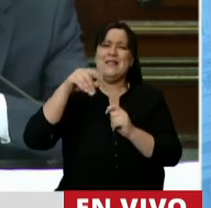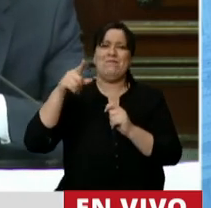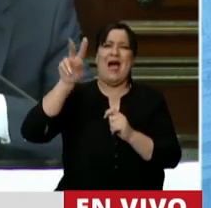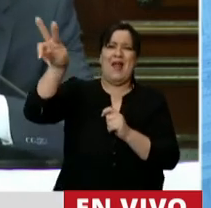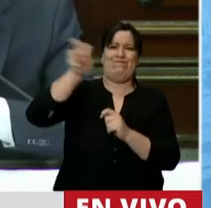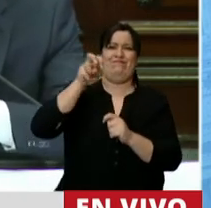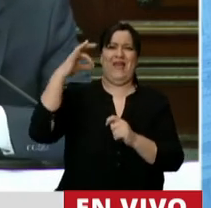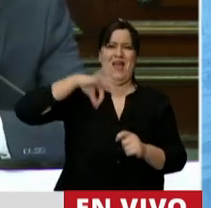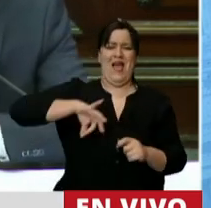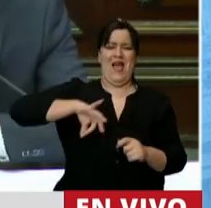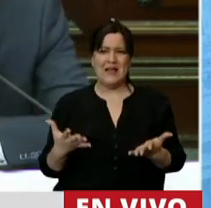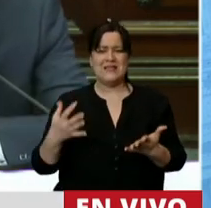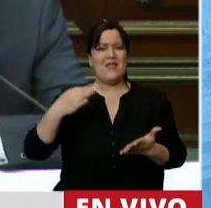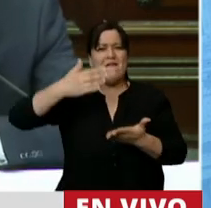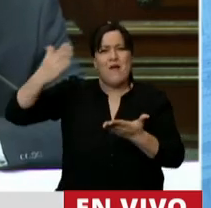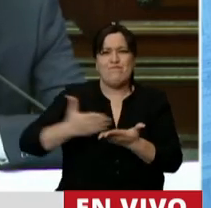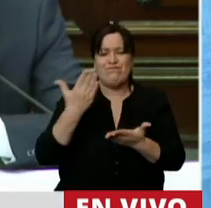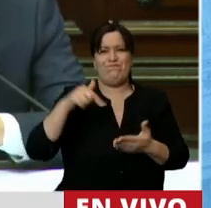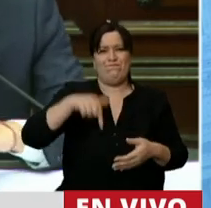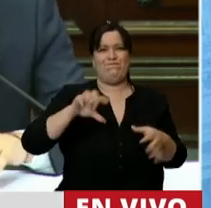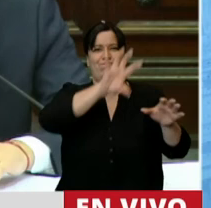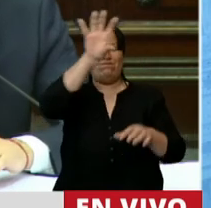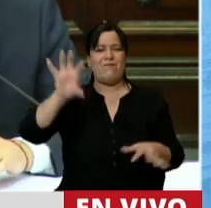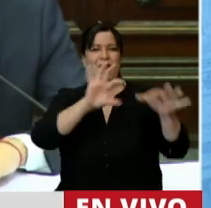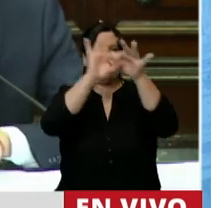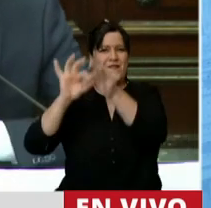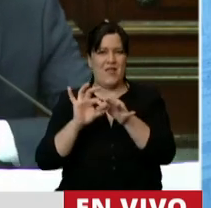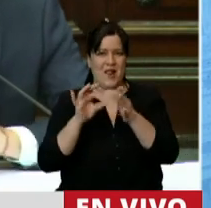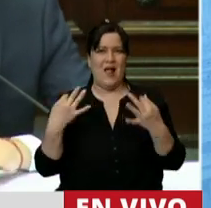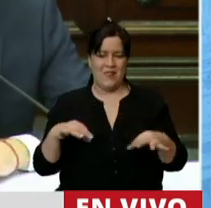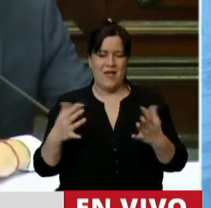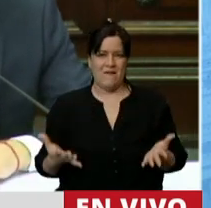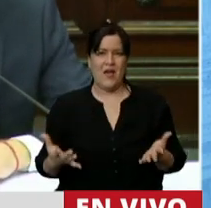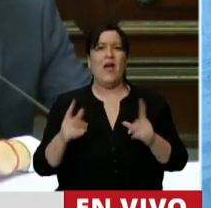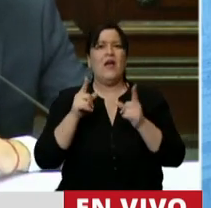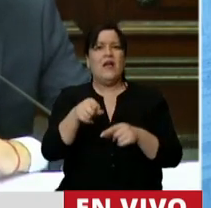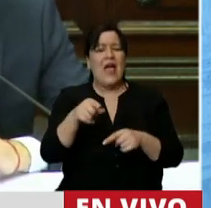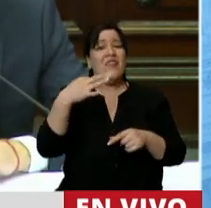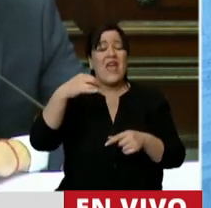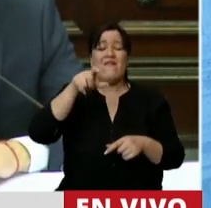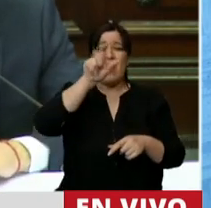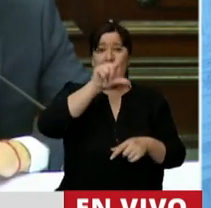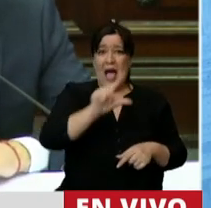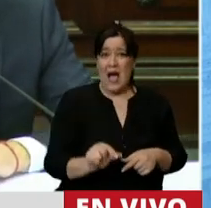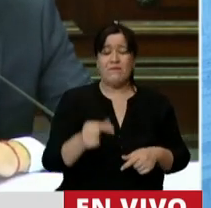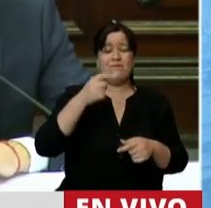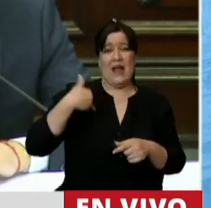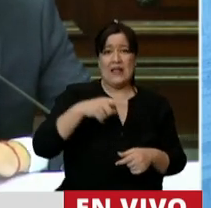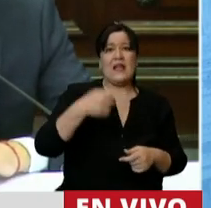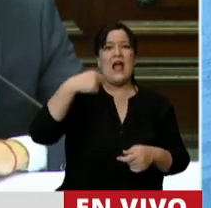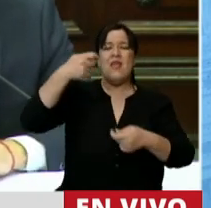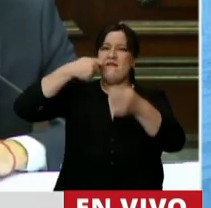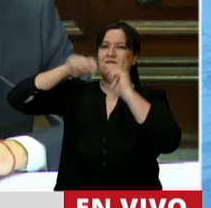productivo, republicano, federal. Pero que además es porte. Que le pongamos valor